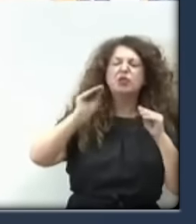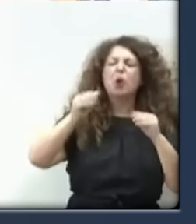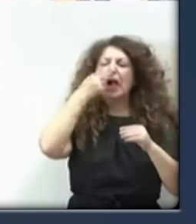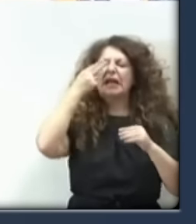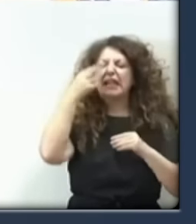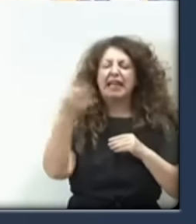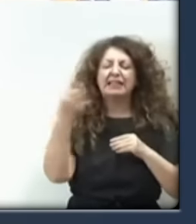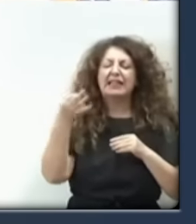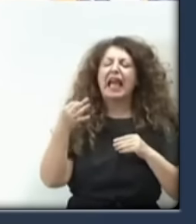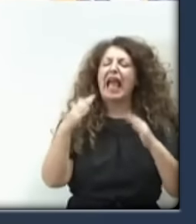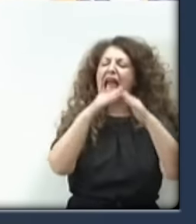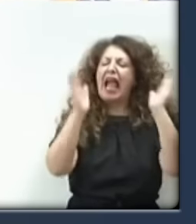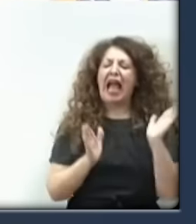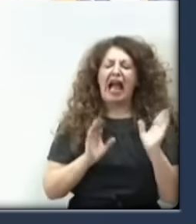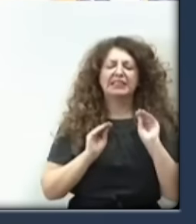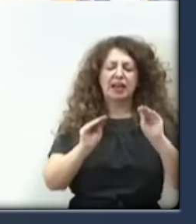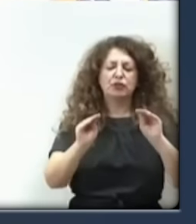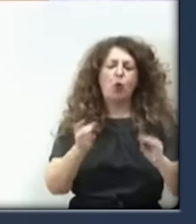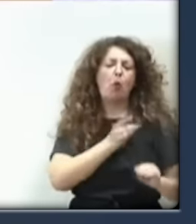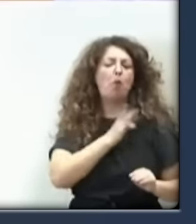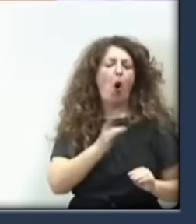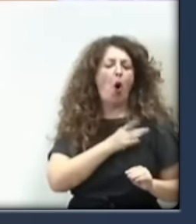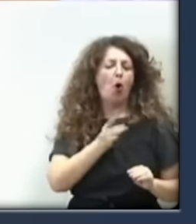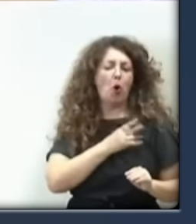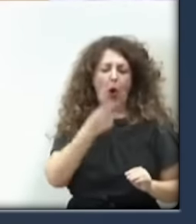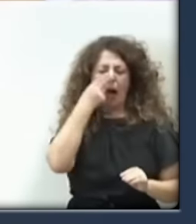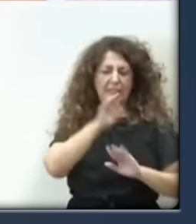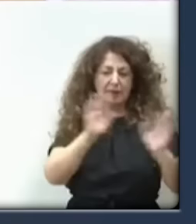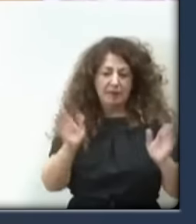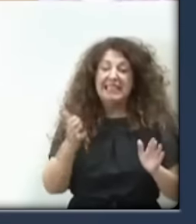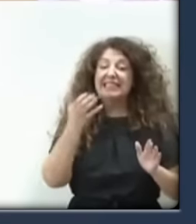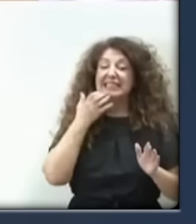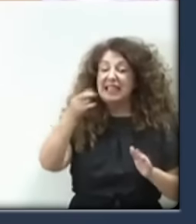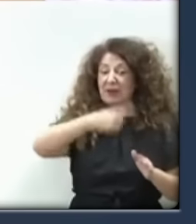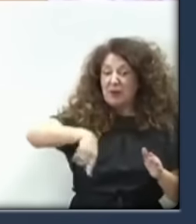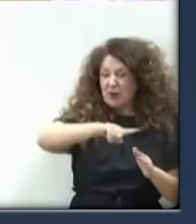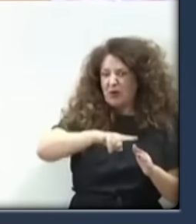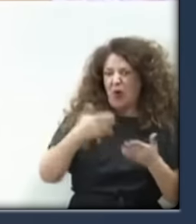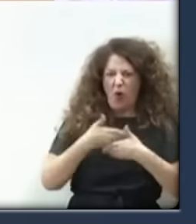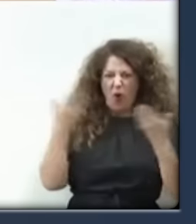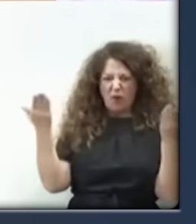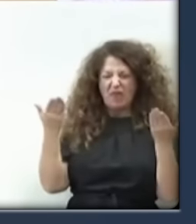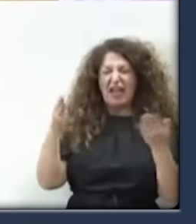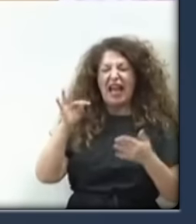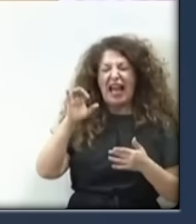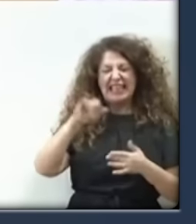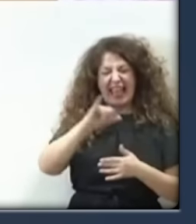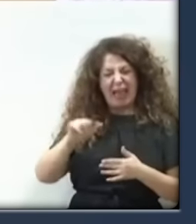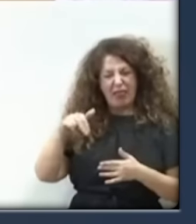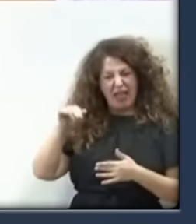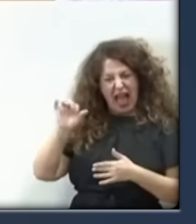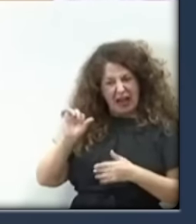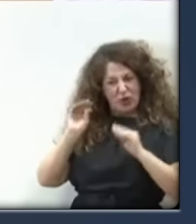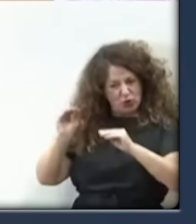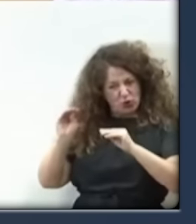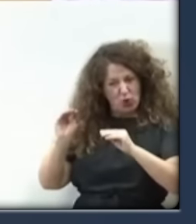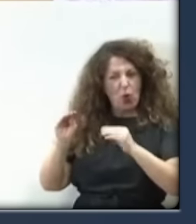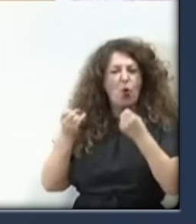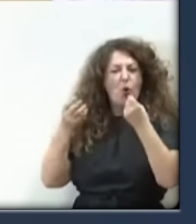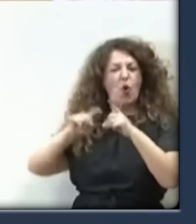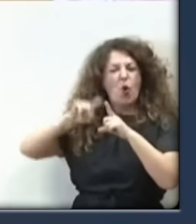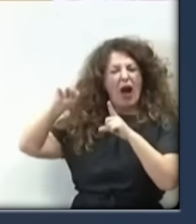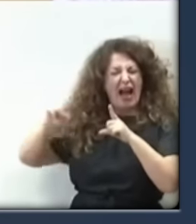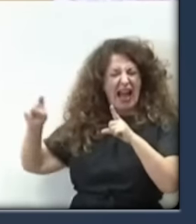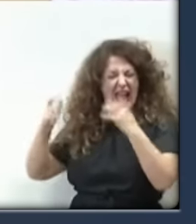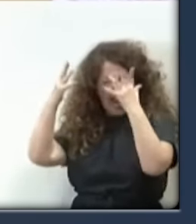serlo, confiarán en las previsiones de Tezanos. Si lo tienen hecho, convoquen elecciones o también es un bulo.